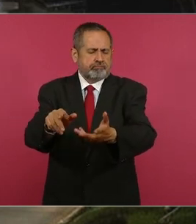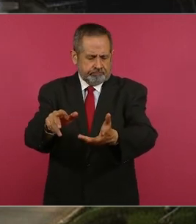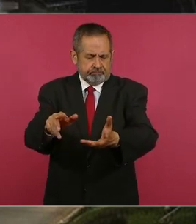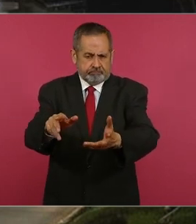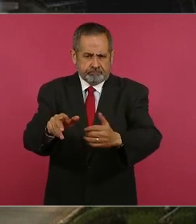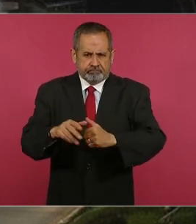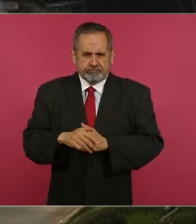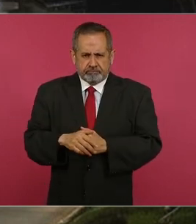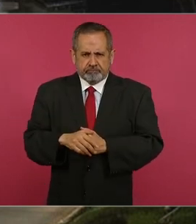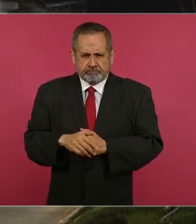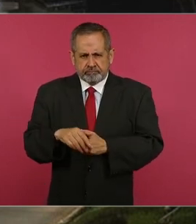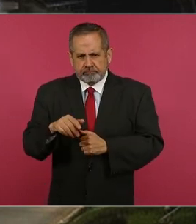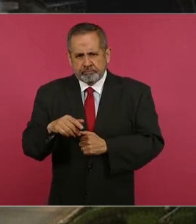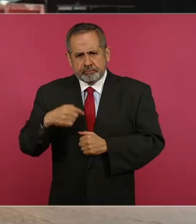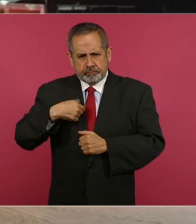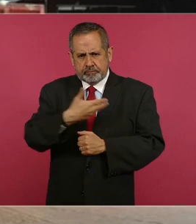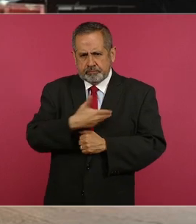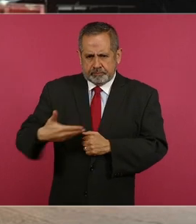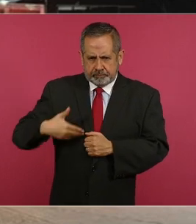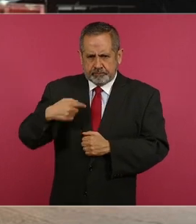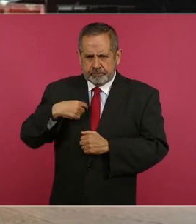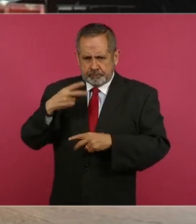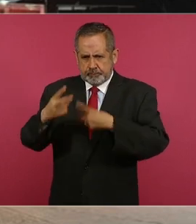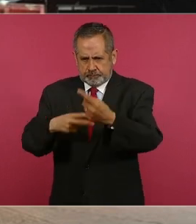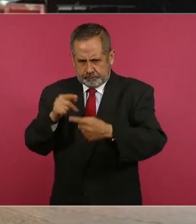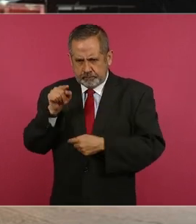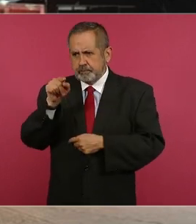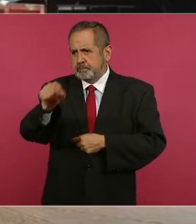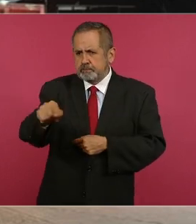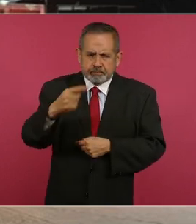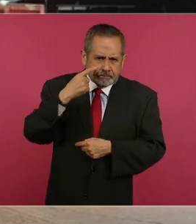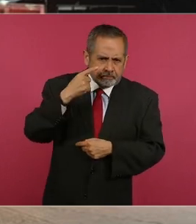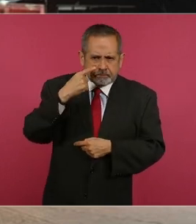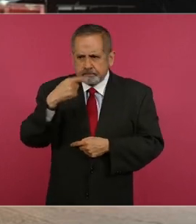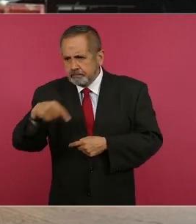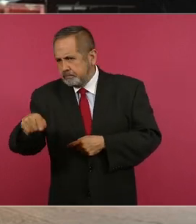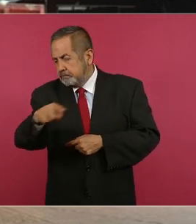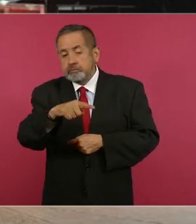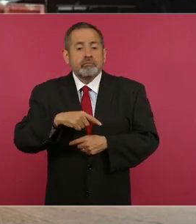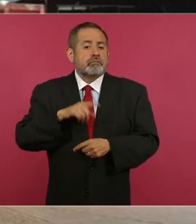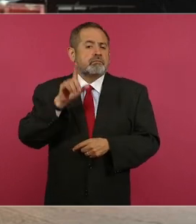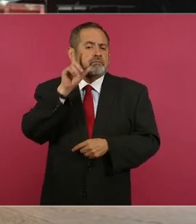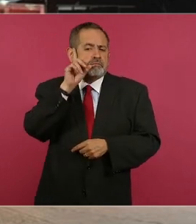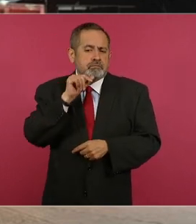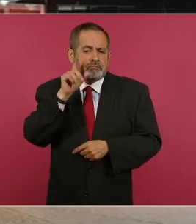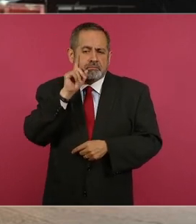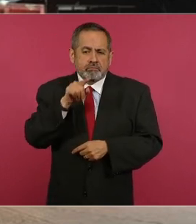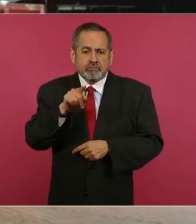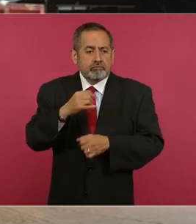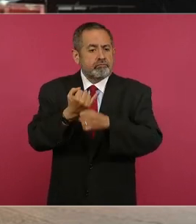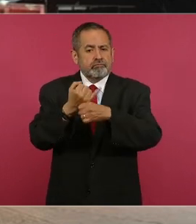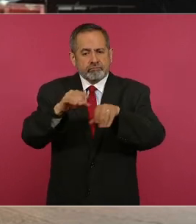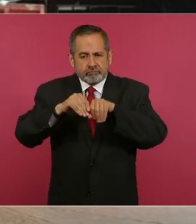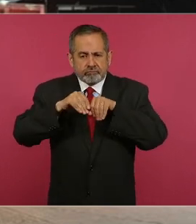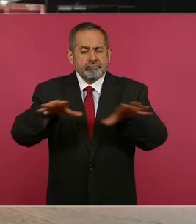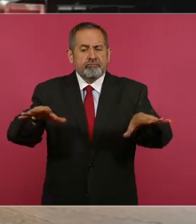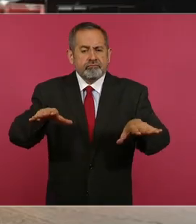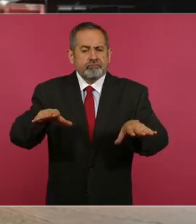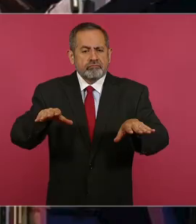mañana vamos a dar el informe